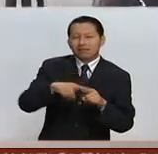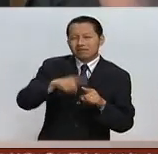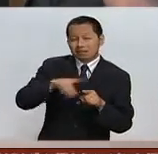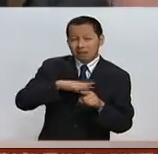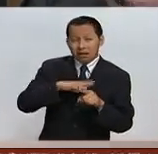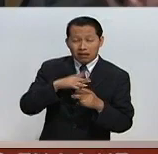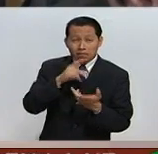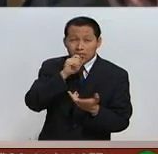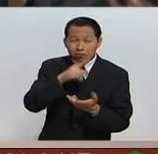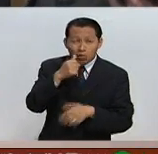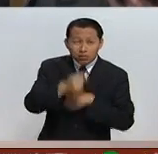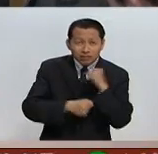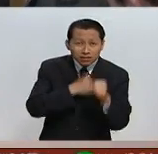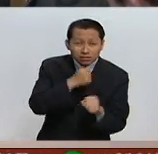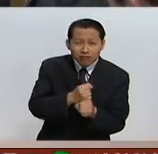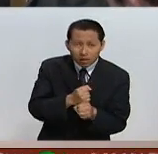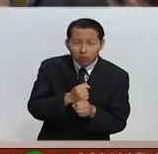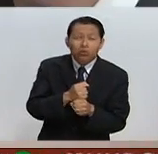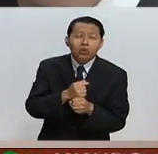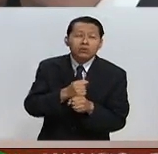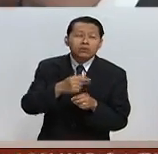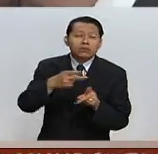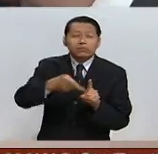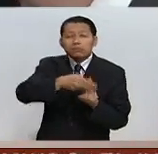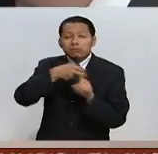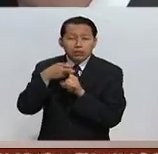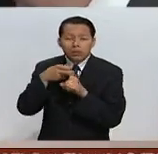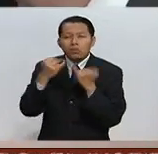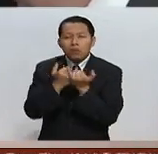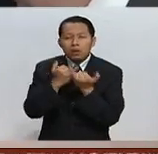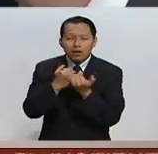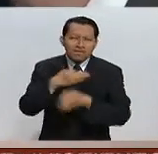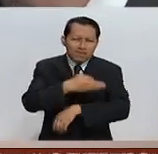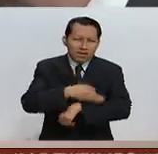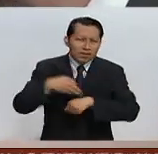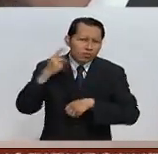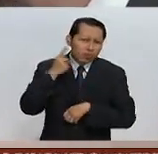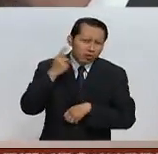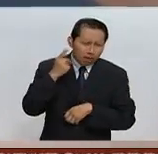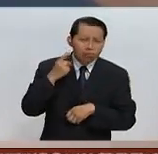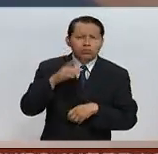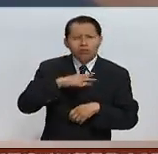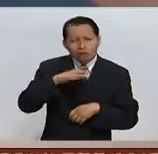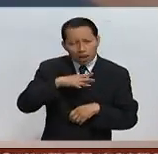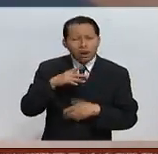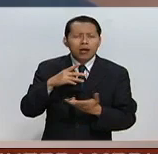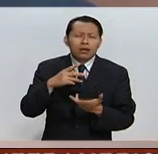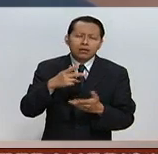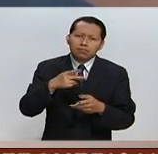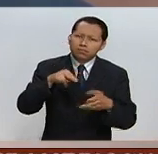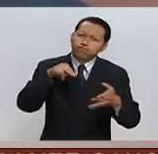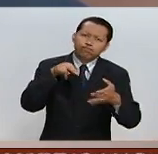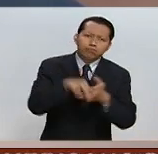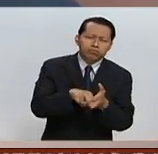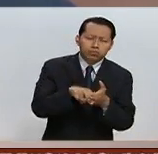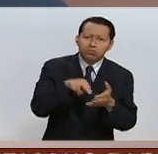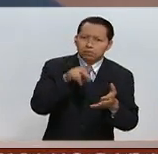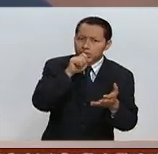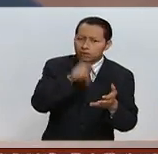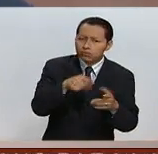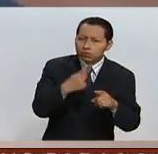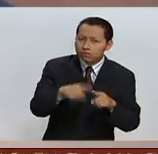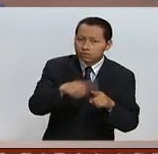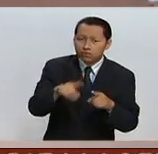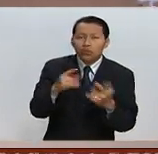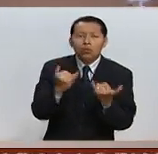seis años secuestradas, familiares de diputados que fueron asesinados durante un secuestro, también